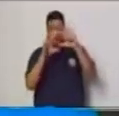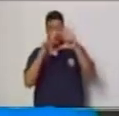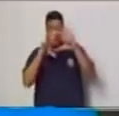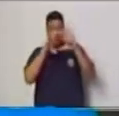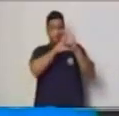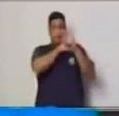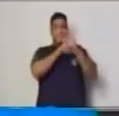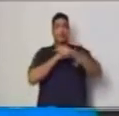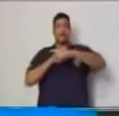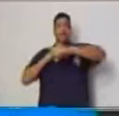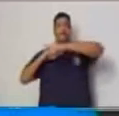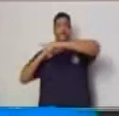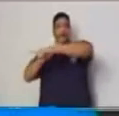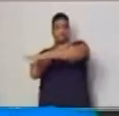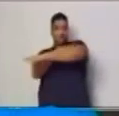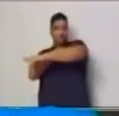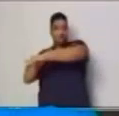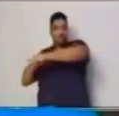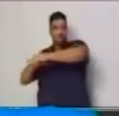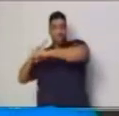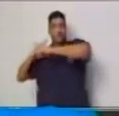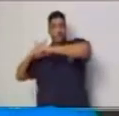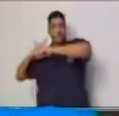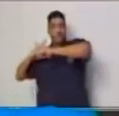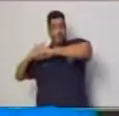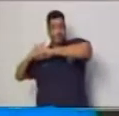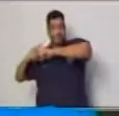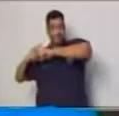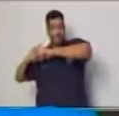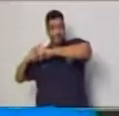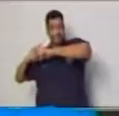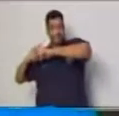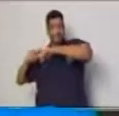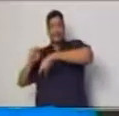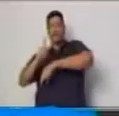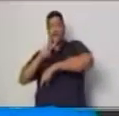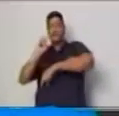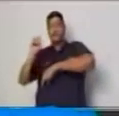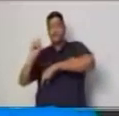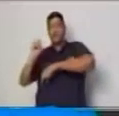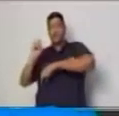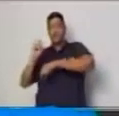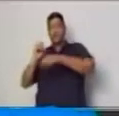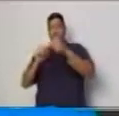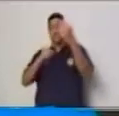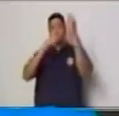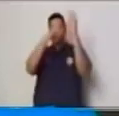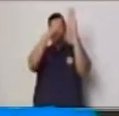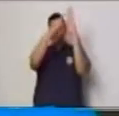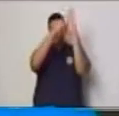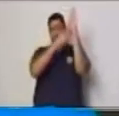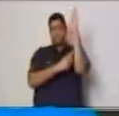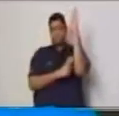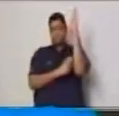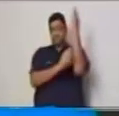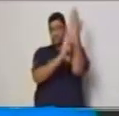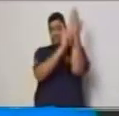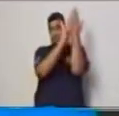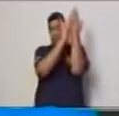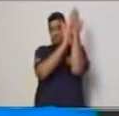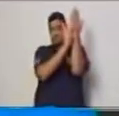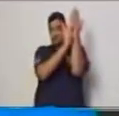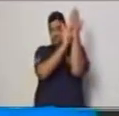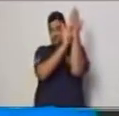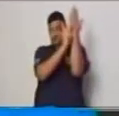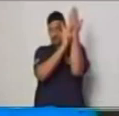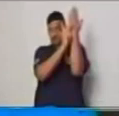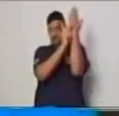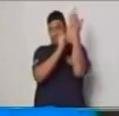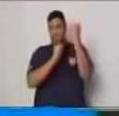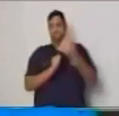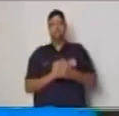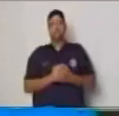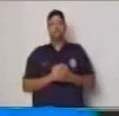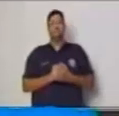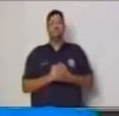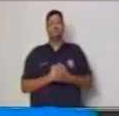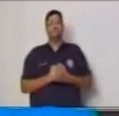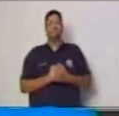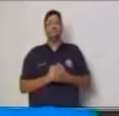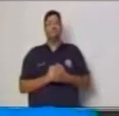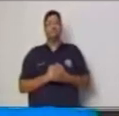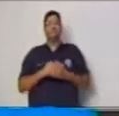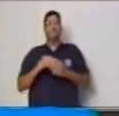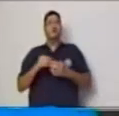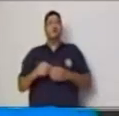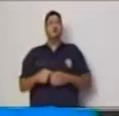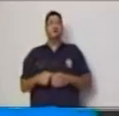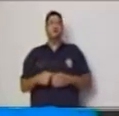y veinte en el eje de las y muy bien siguiente punto